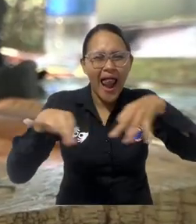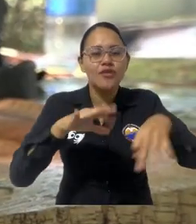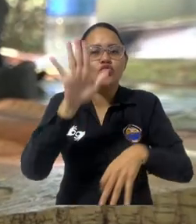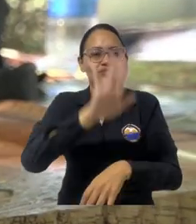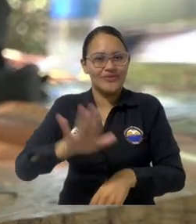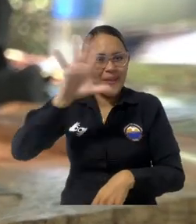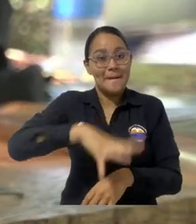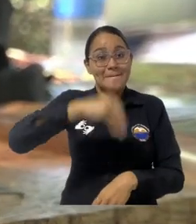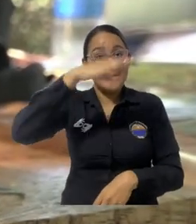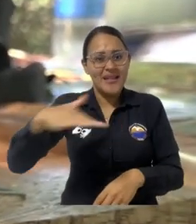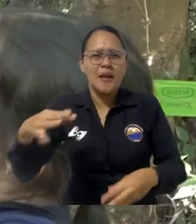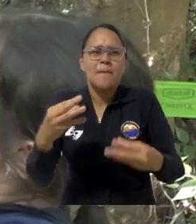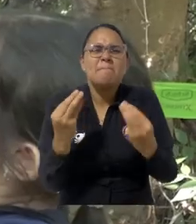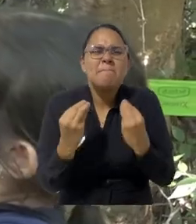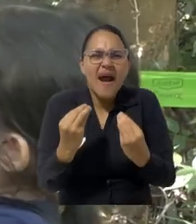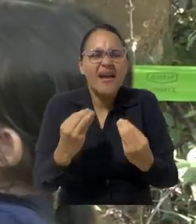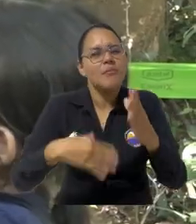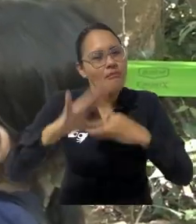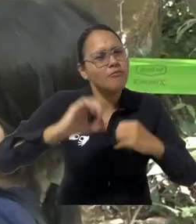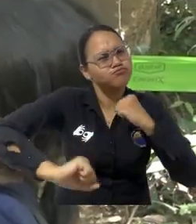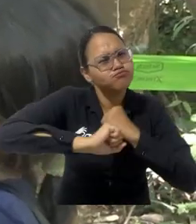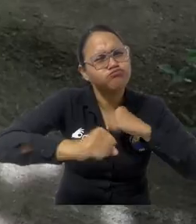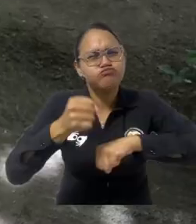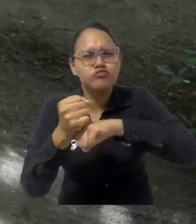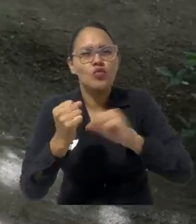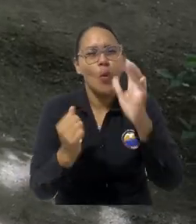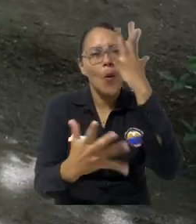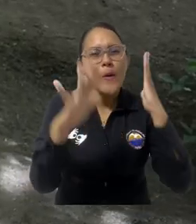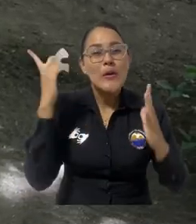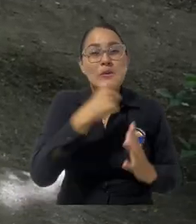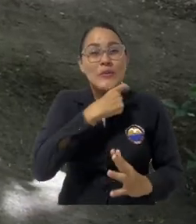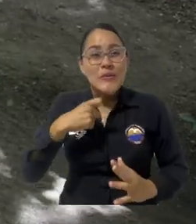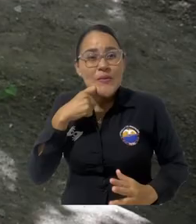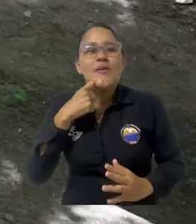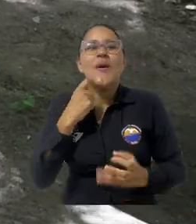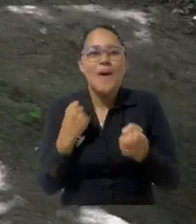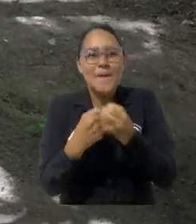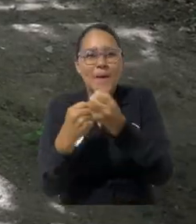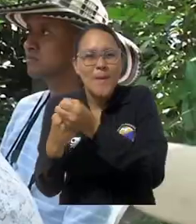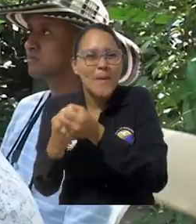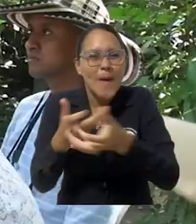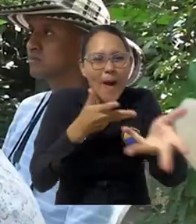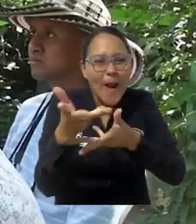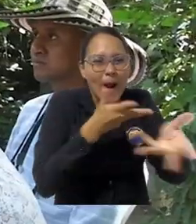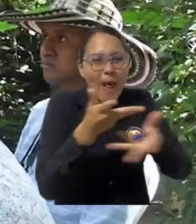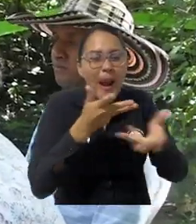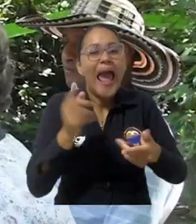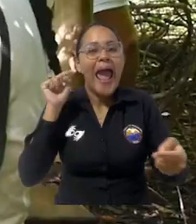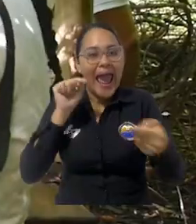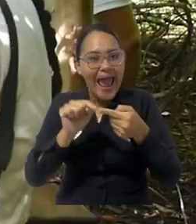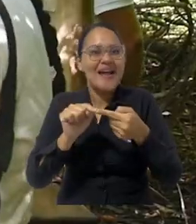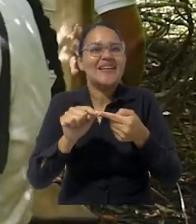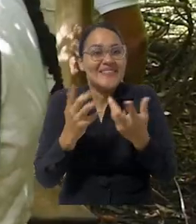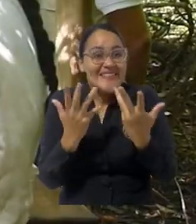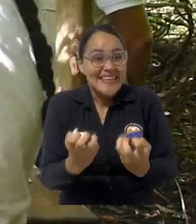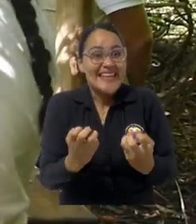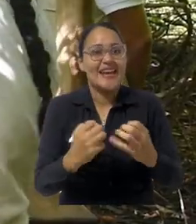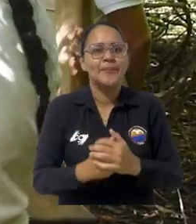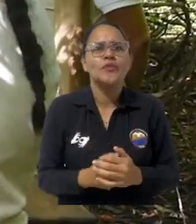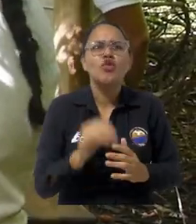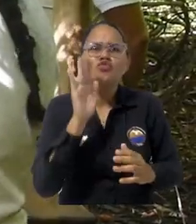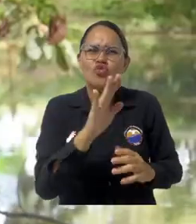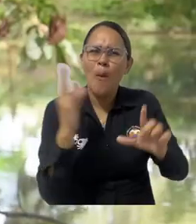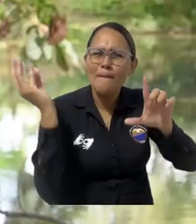Departamento de Magdalena para coadyuvar en la conservación de la biodiversidad de los bosques secos hace parte de la misión del proyecto de la